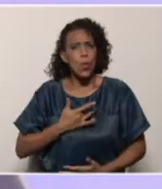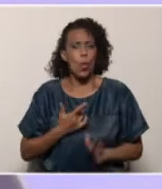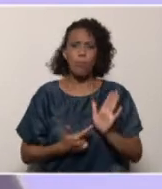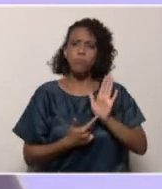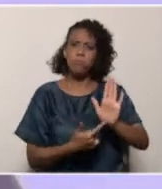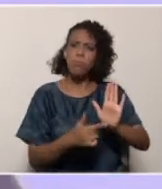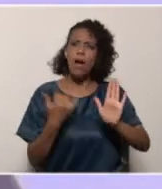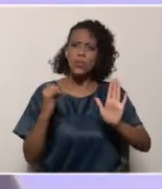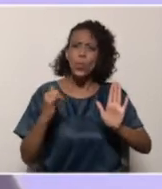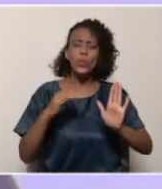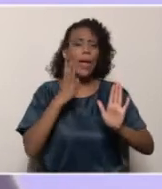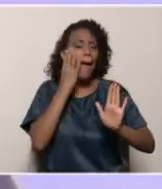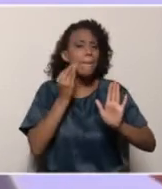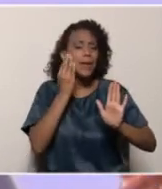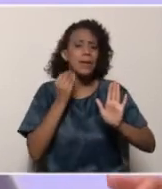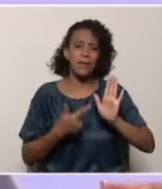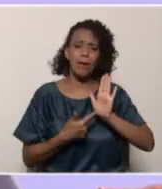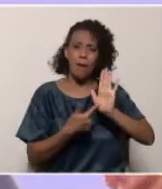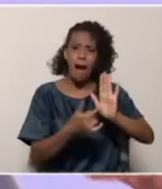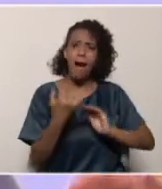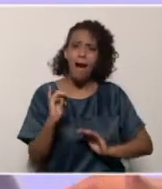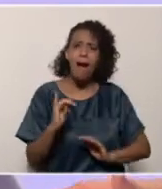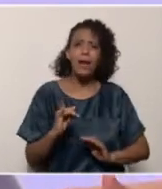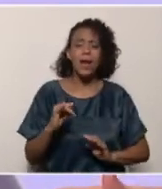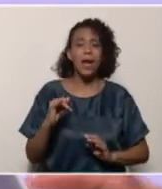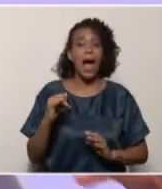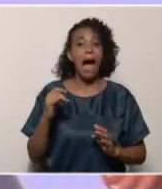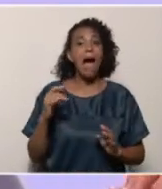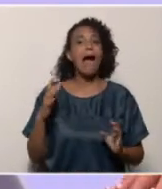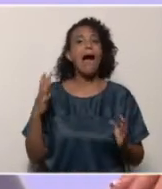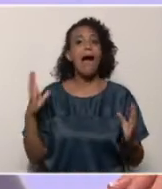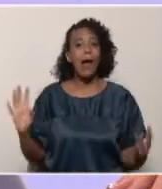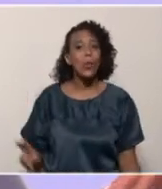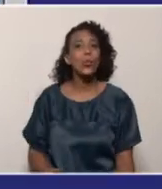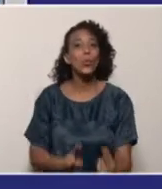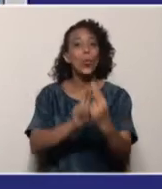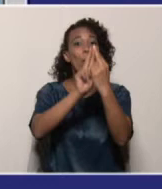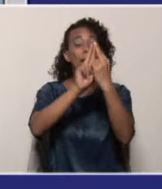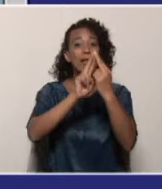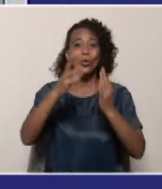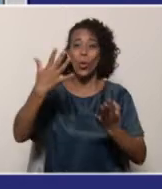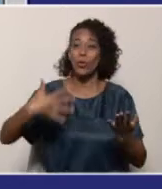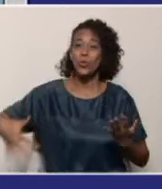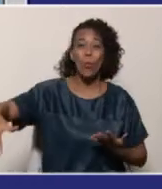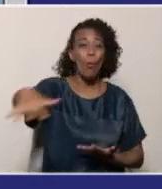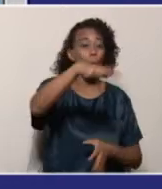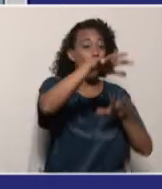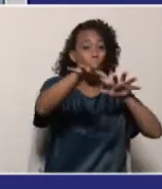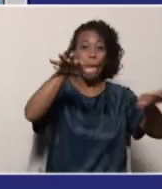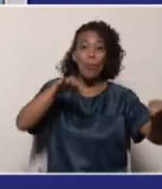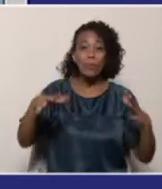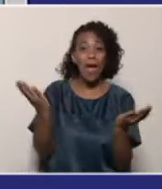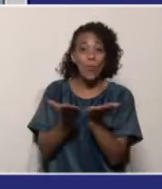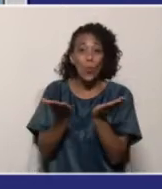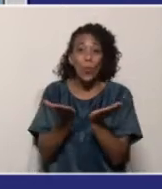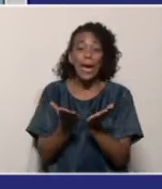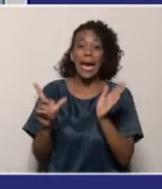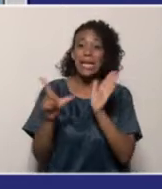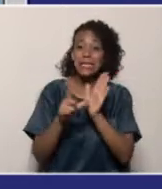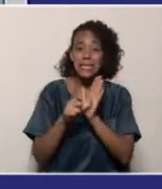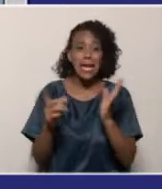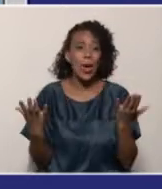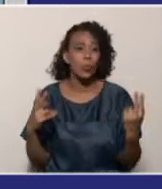evidenciar esas experiencias y en ese sentido los congresos pedagógicos los retos estudiantiles que vamos a estar conversando el día de hoy